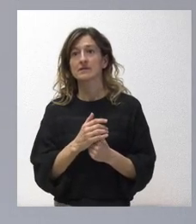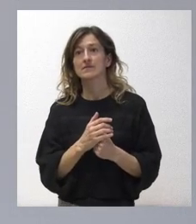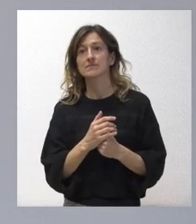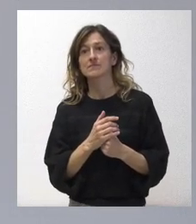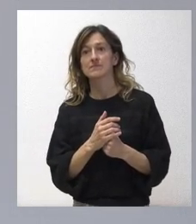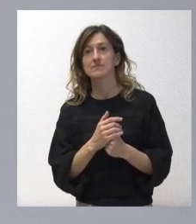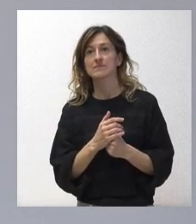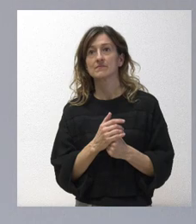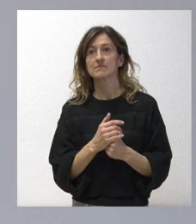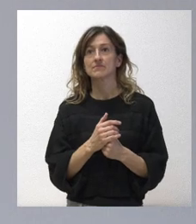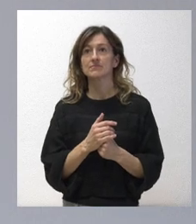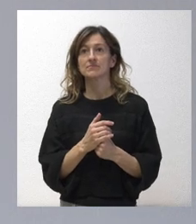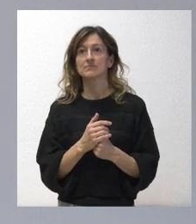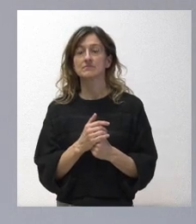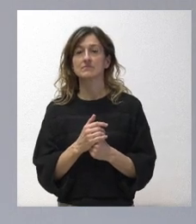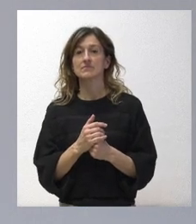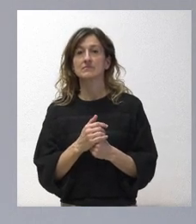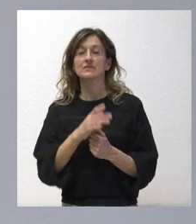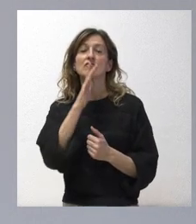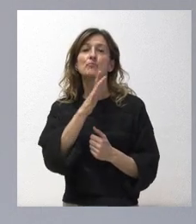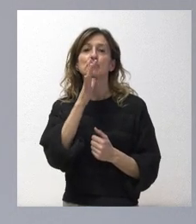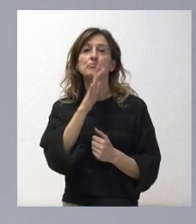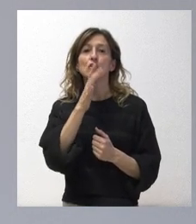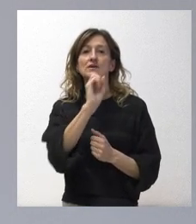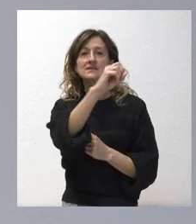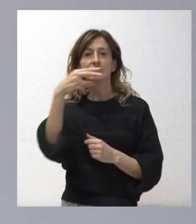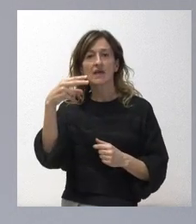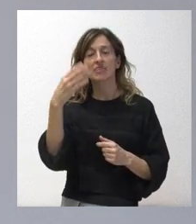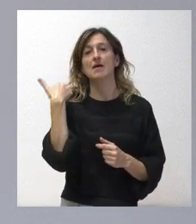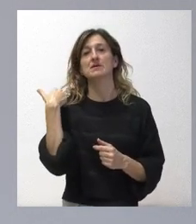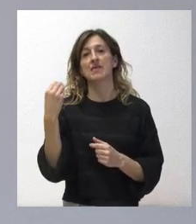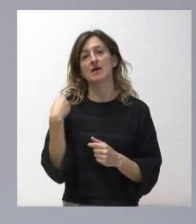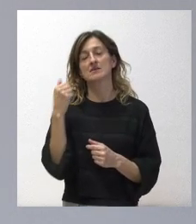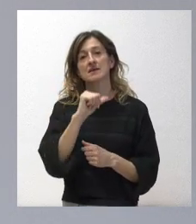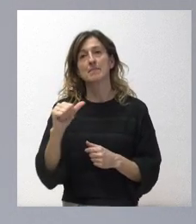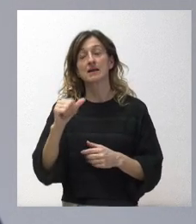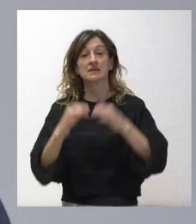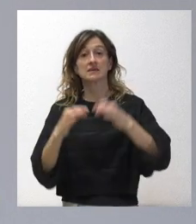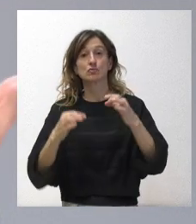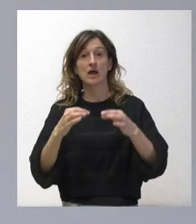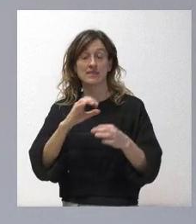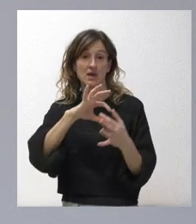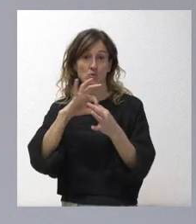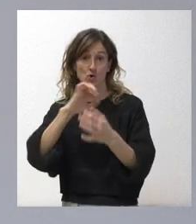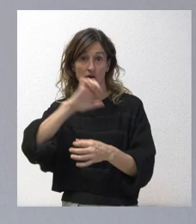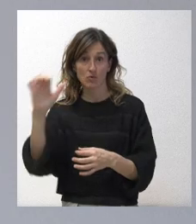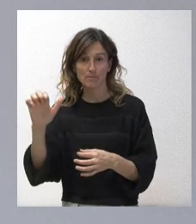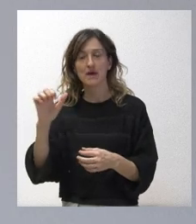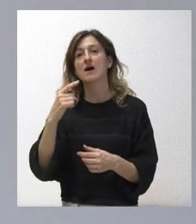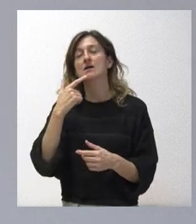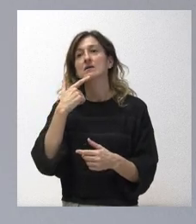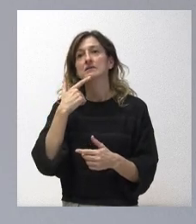TSJ es consecuencia de otra sentencia que me preguntaron hace unas semanas del TSJ de la Unión Europea, a la que había planteado